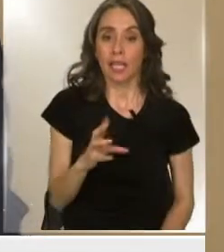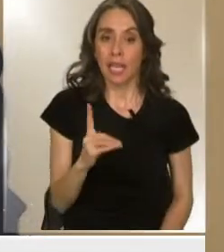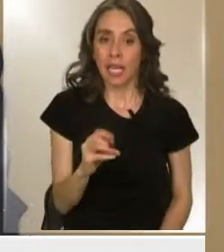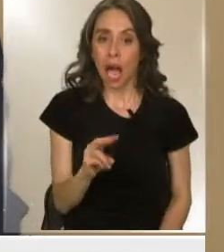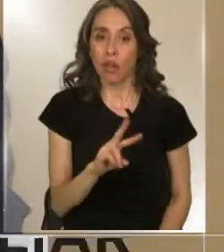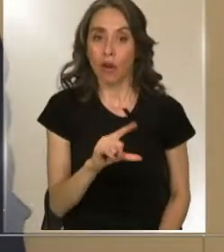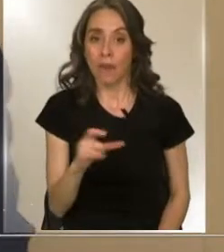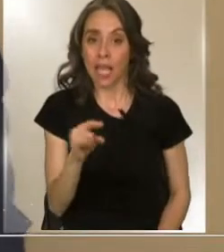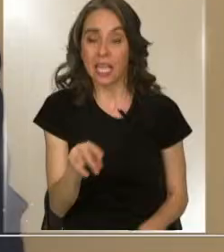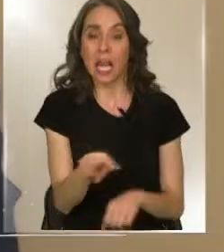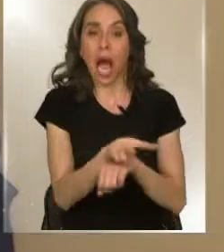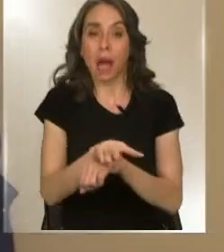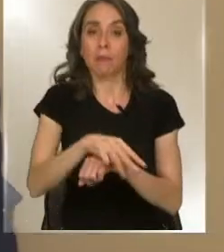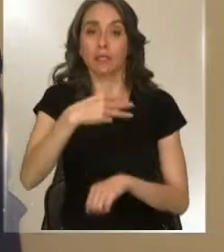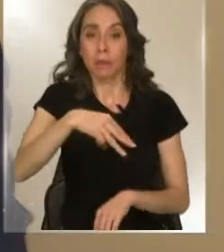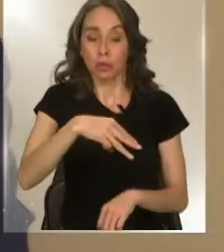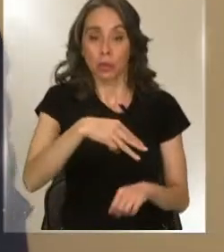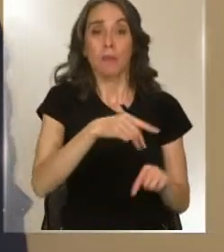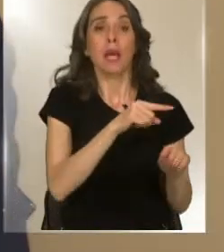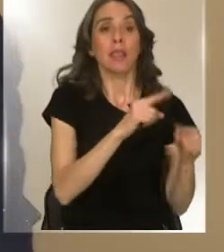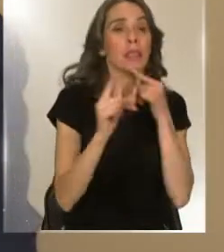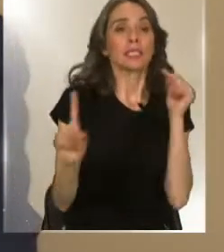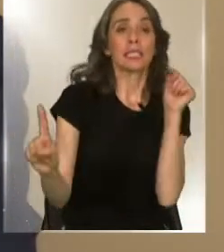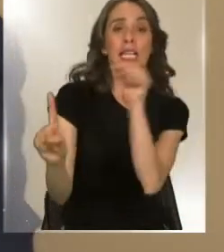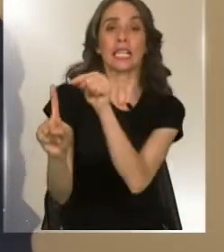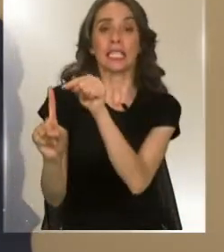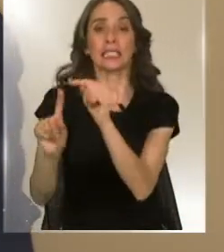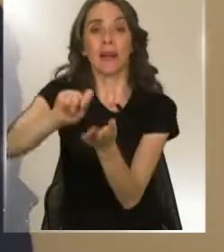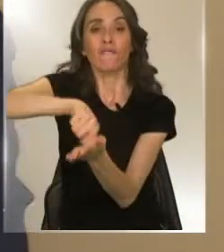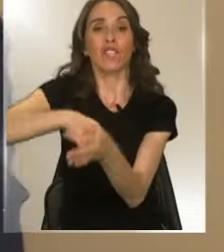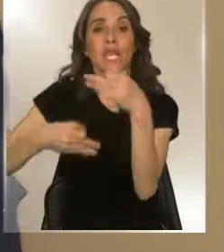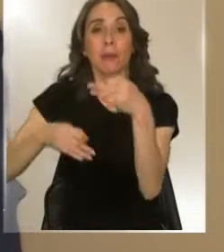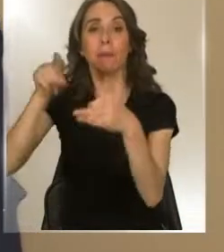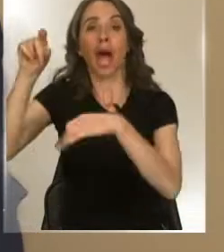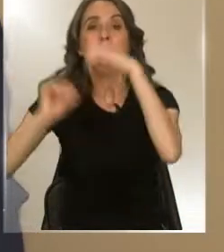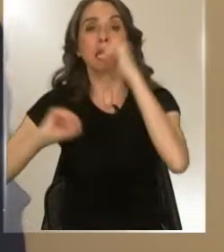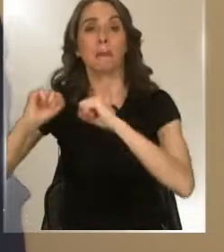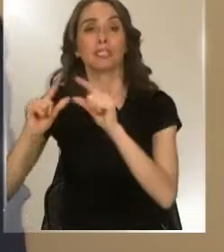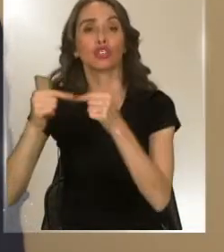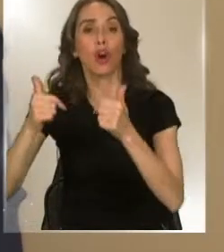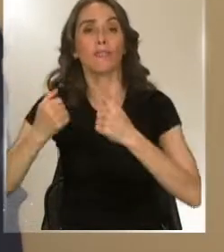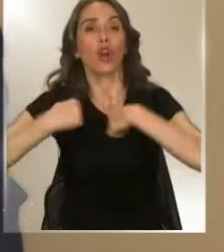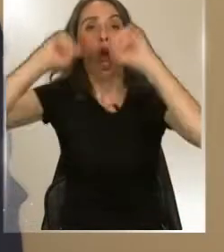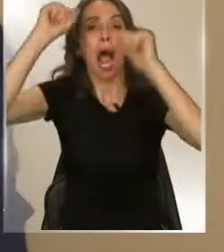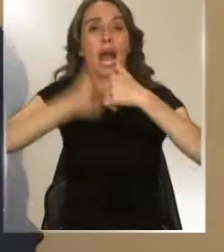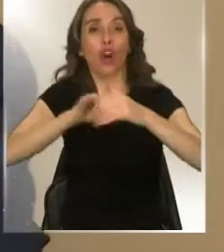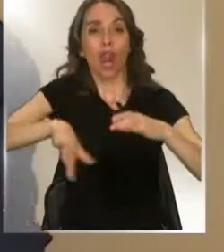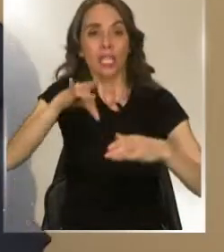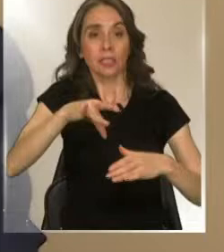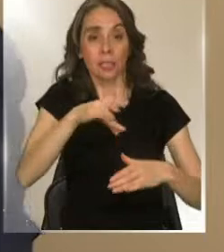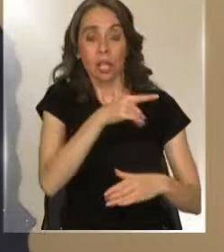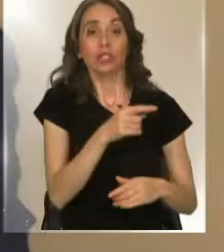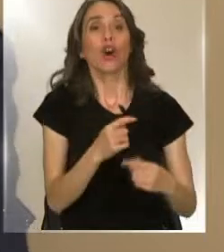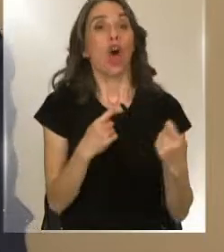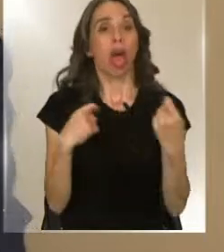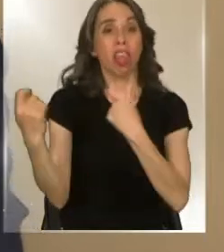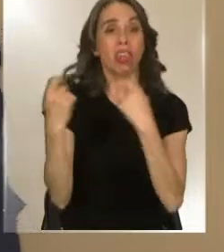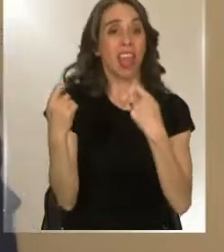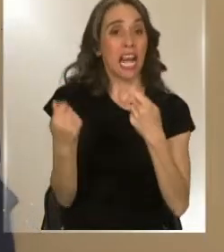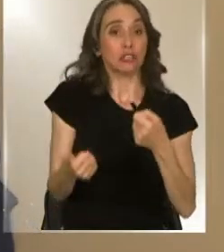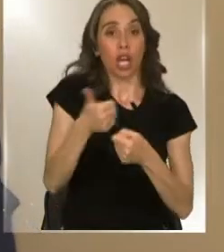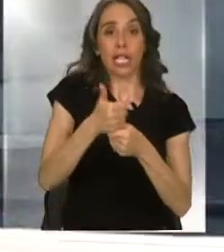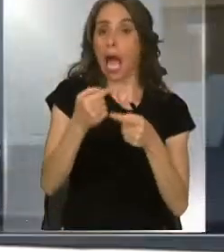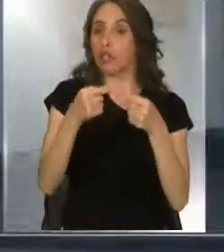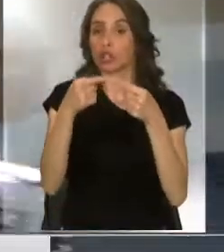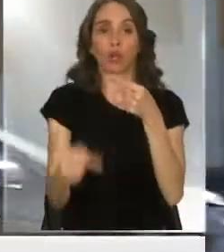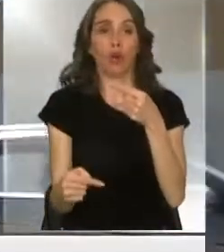administrador municipal, en definitiva le adjudica a la empresa de un sobrino esta licitación, así de grosero. Eso se llama negociación incompatible aquí